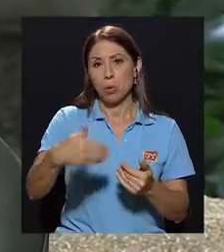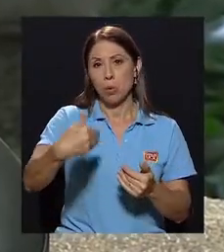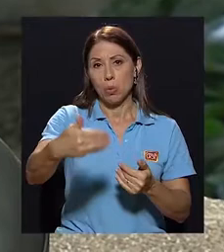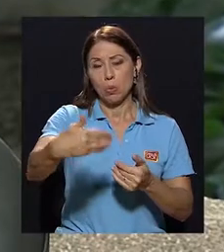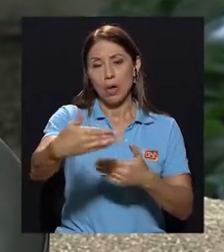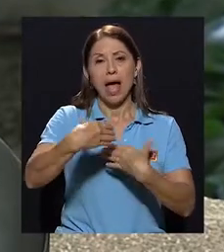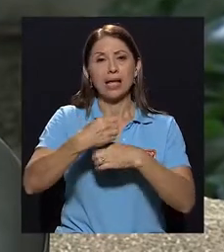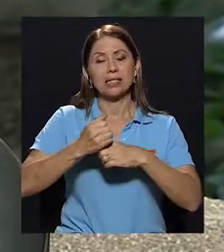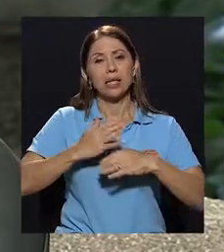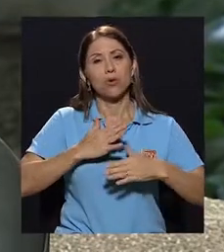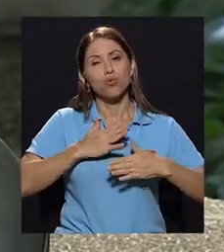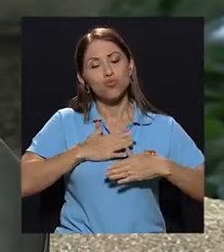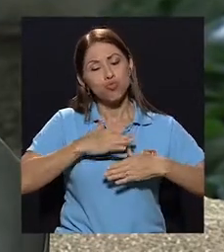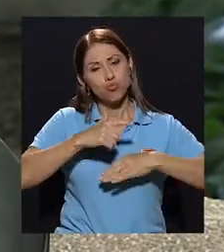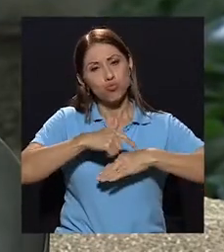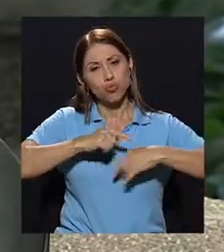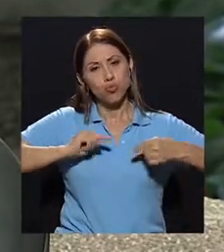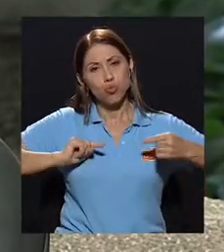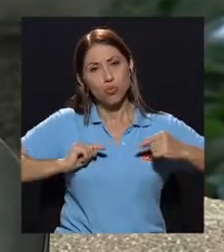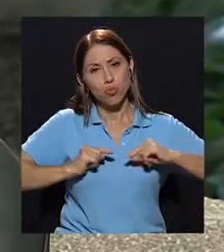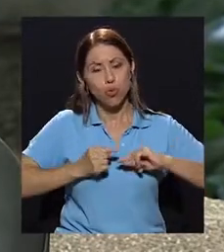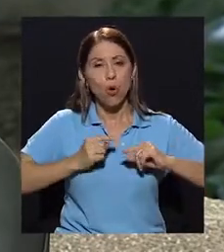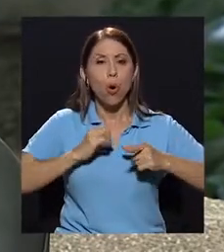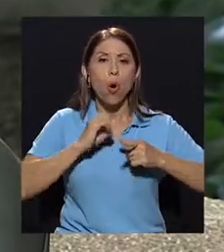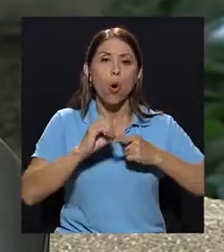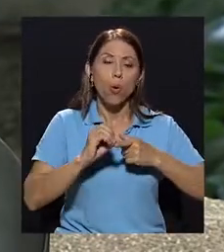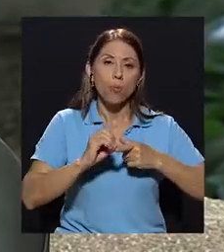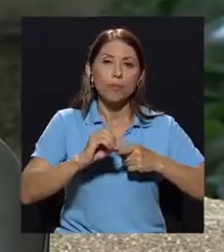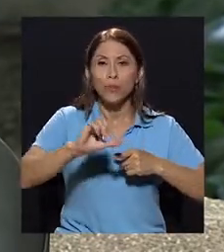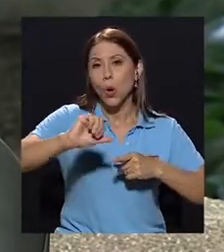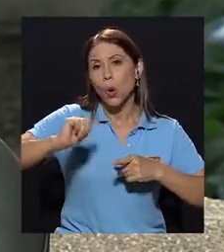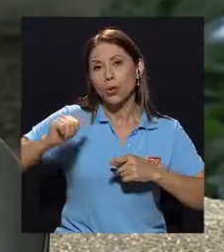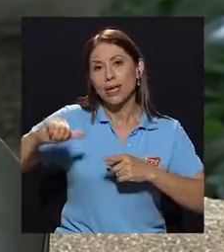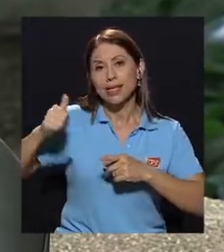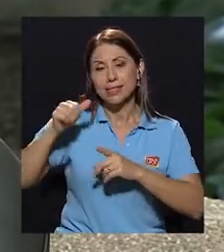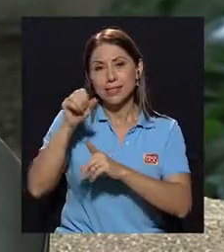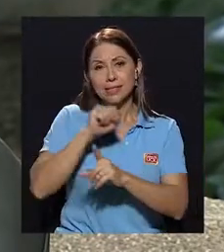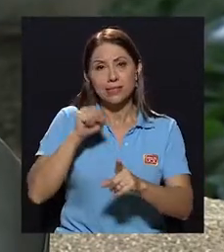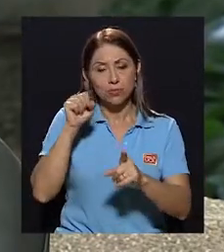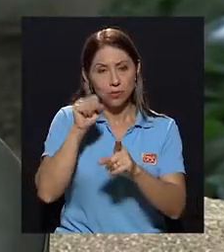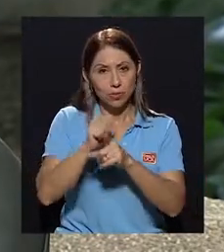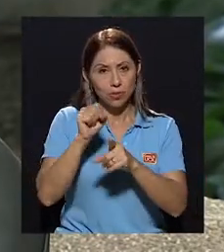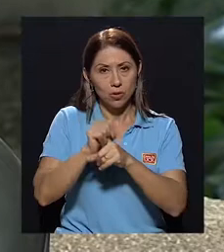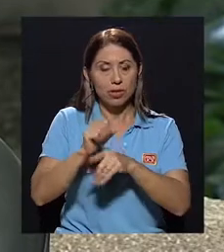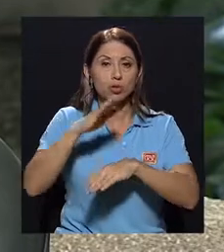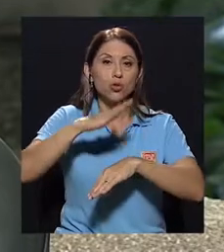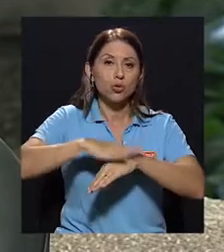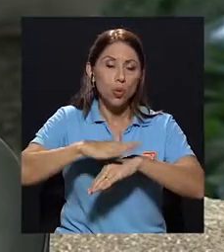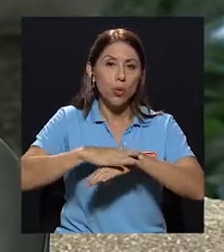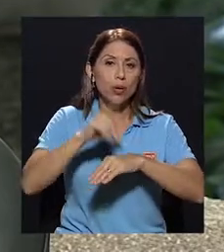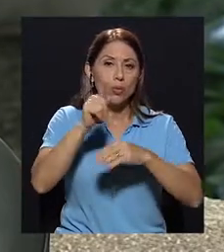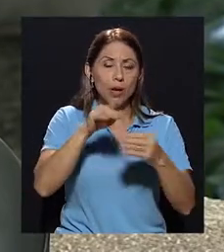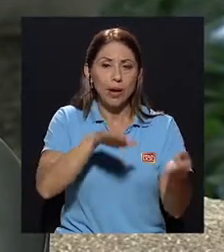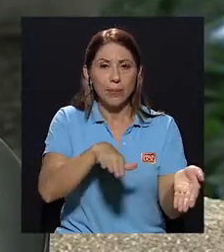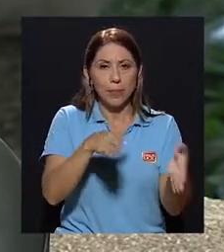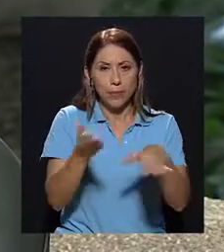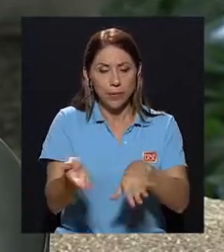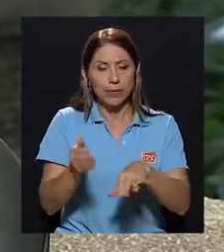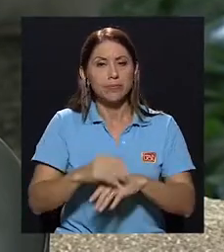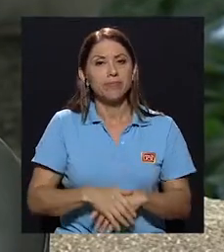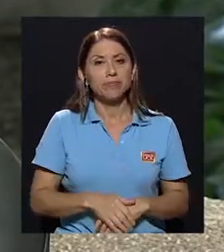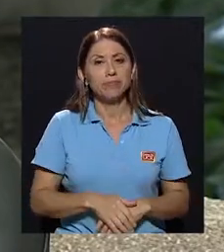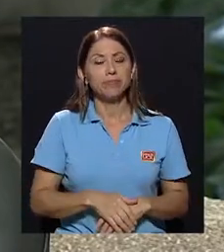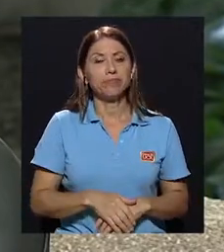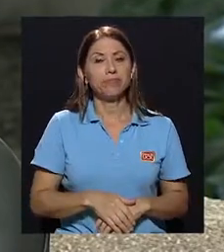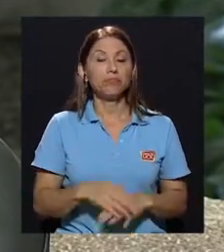posterior hacer un duelo o otras eventualidades alrededor de una pérdida. Entonces,